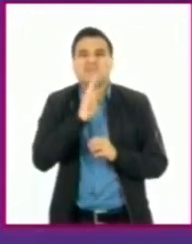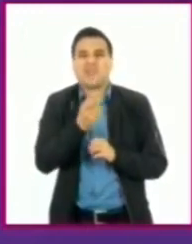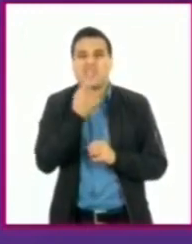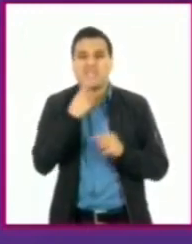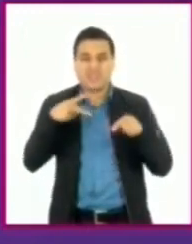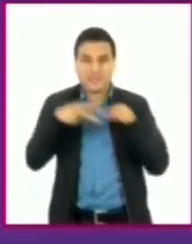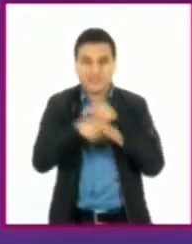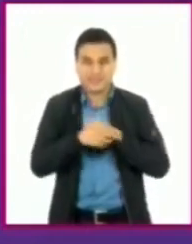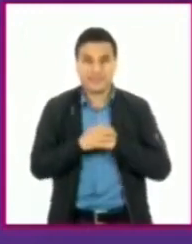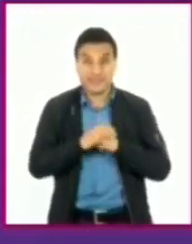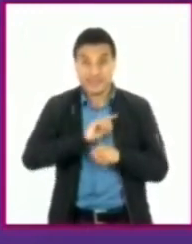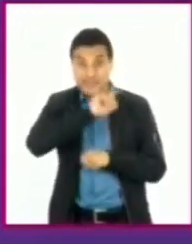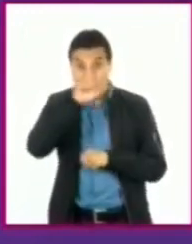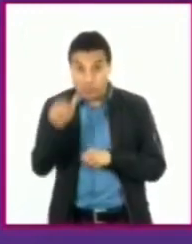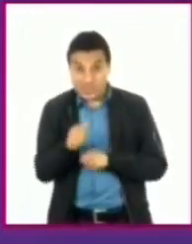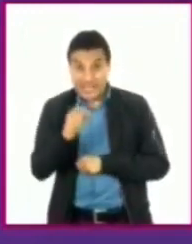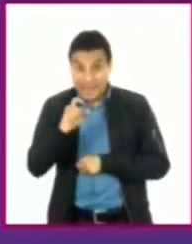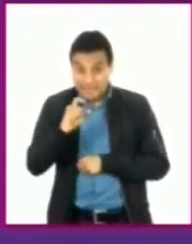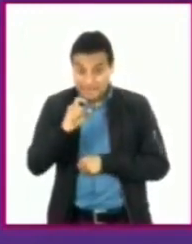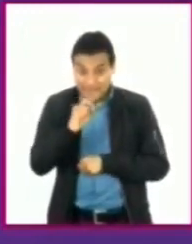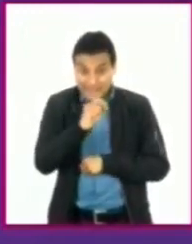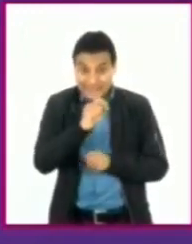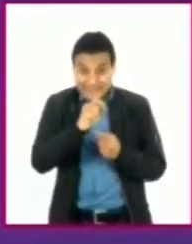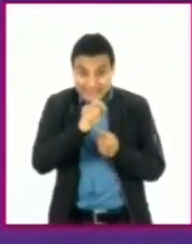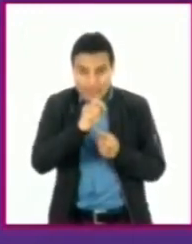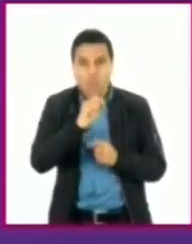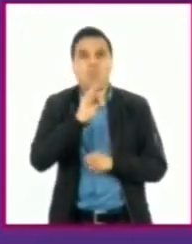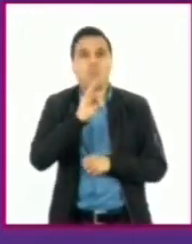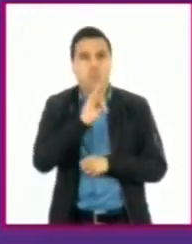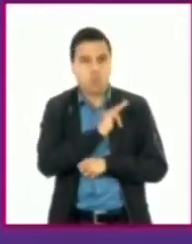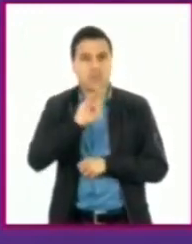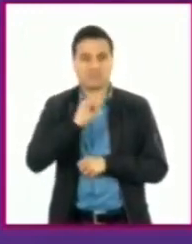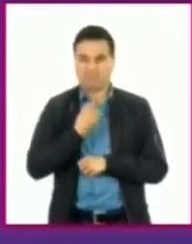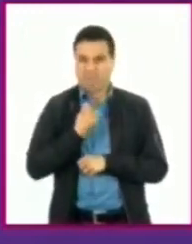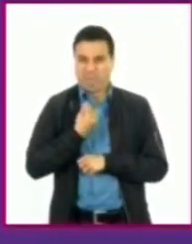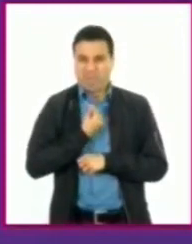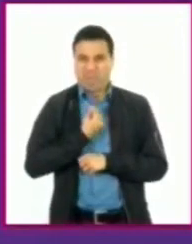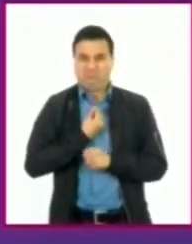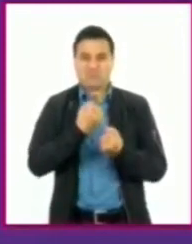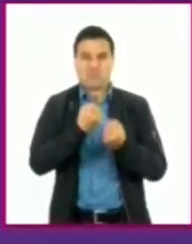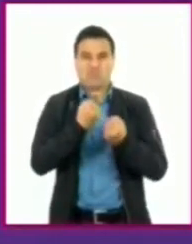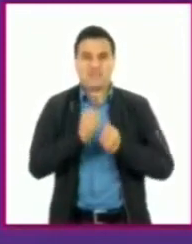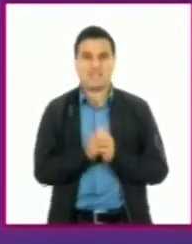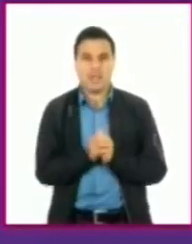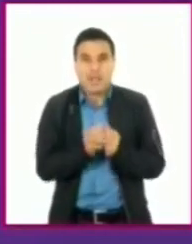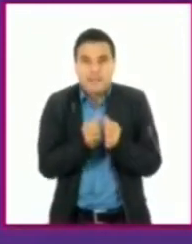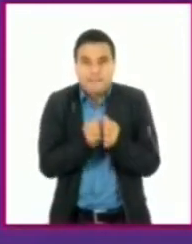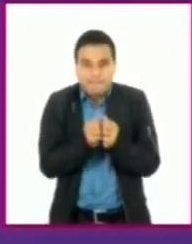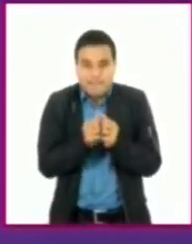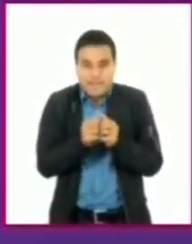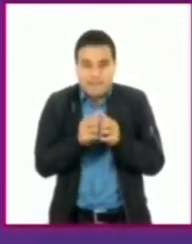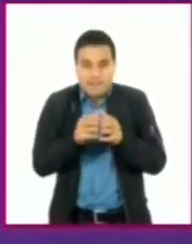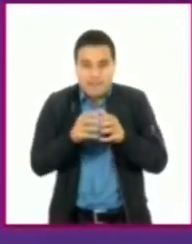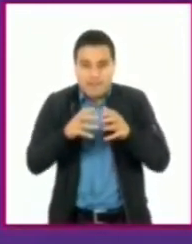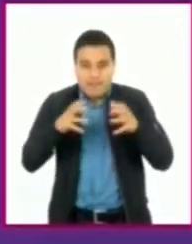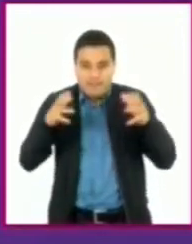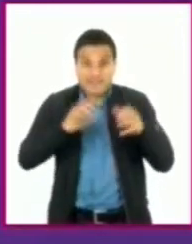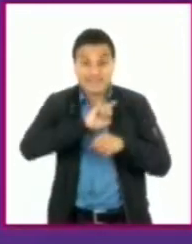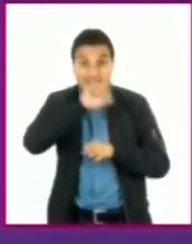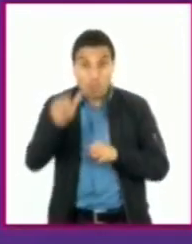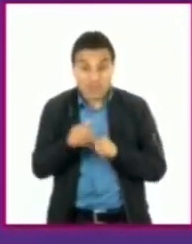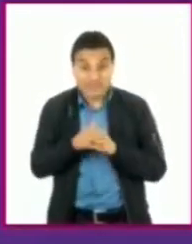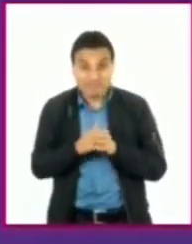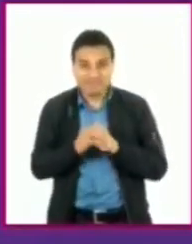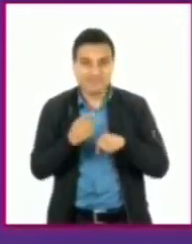que muchas bacterias que causan infecciones se vuelvan resistentes a esos antibióticos y eso hace que sea más difícil